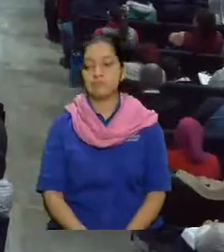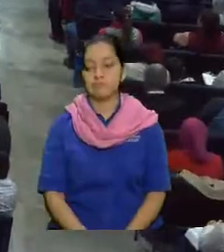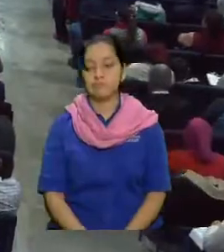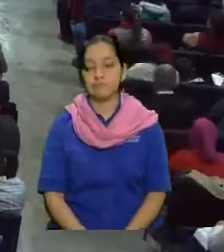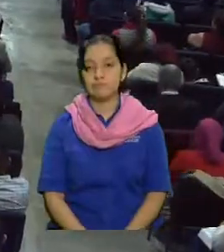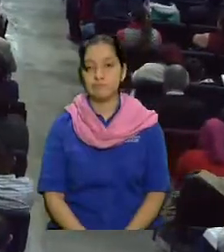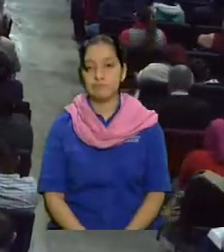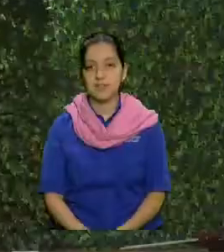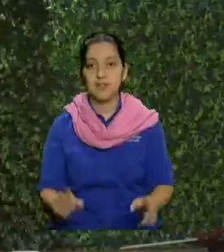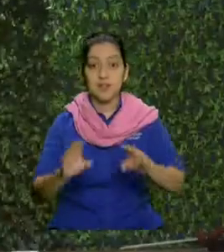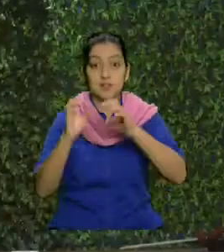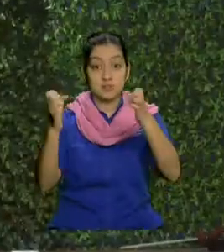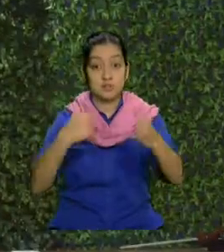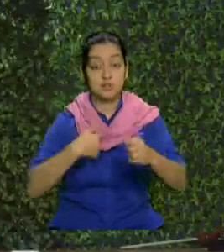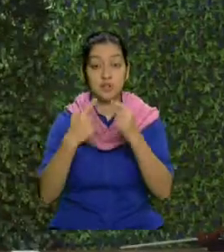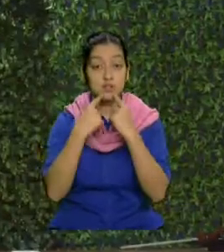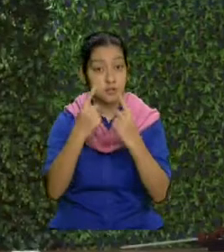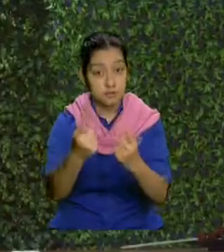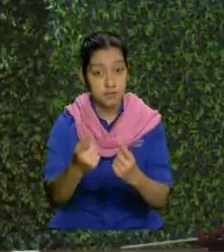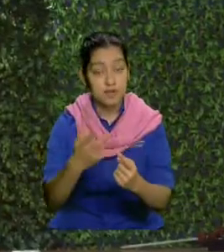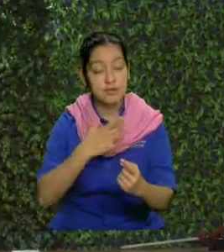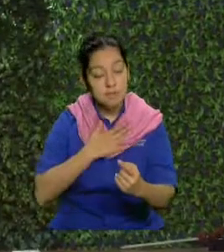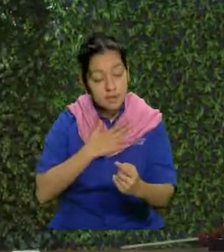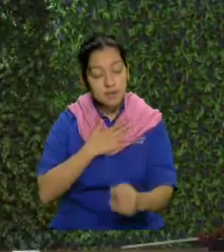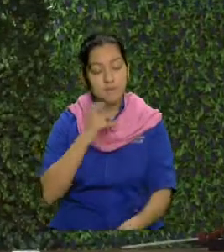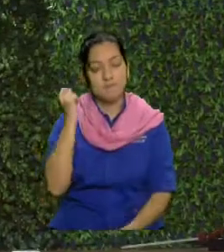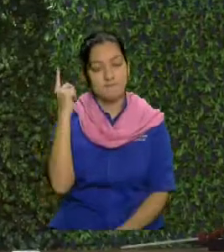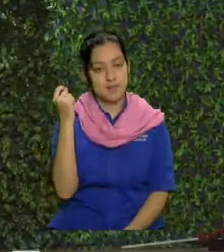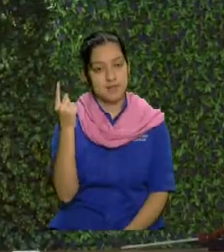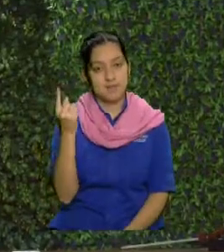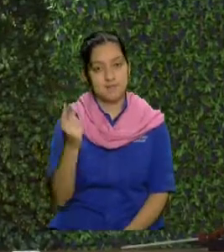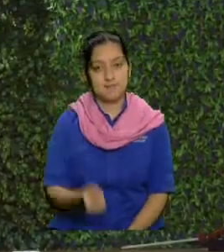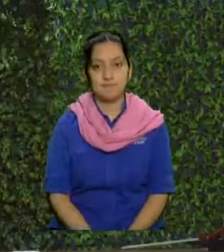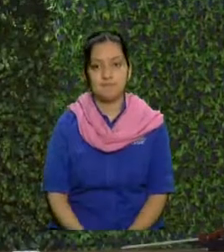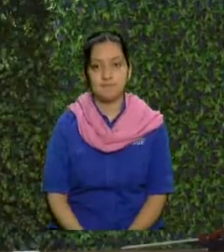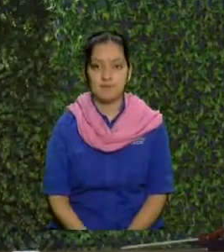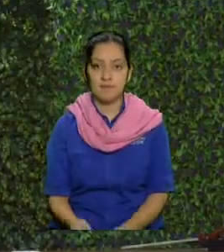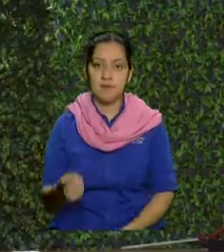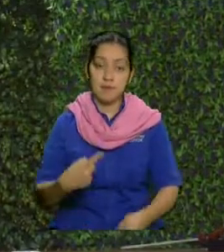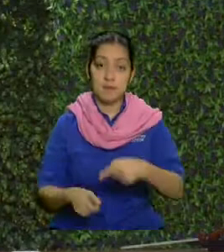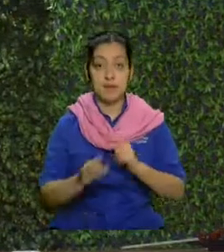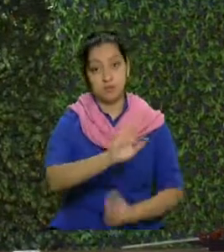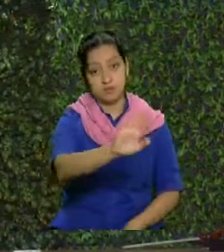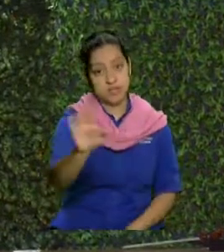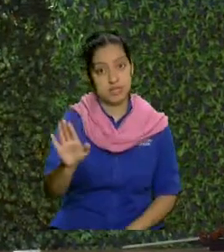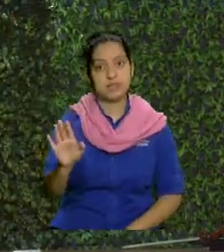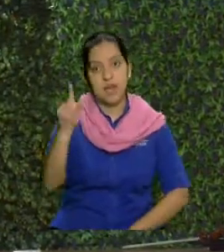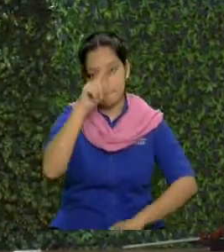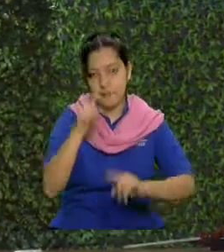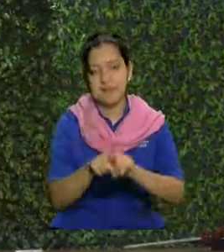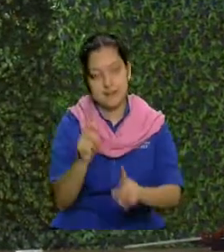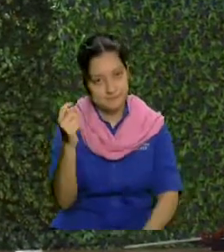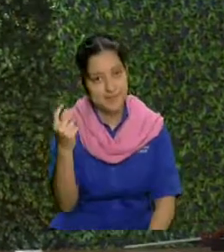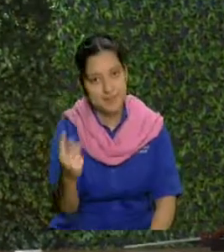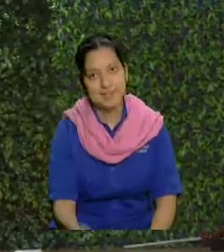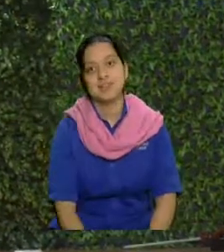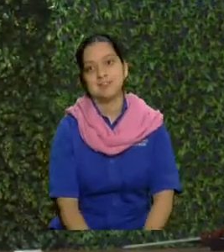Entonces, yo confieso que a mí me hace falta. Pero usted tampoco se haga la boca chiquita como Sara.